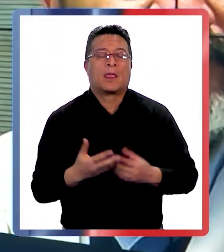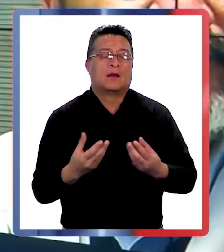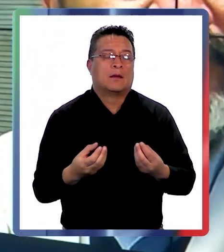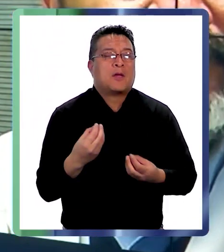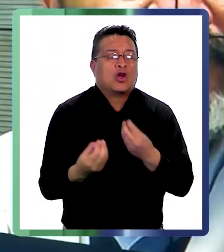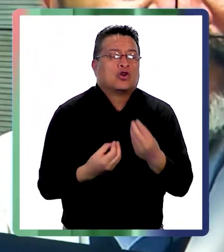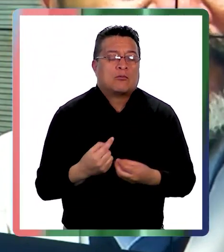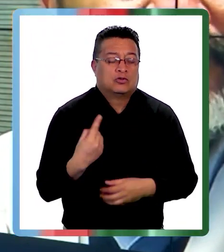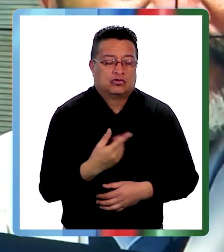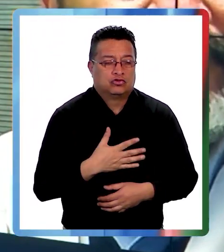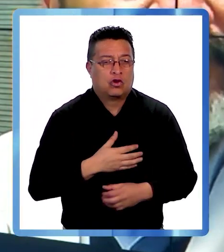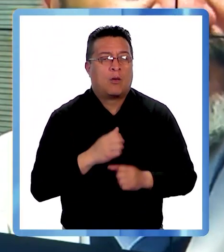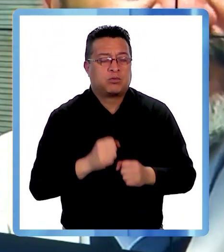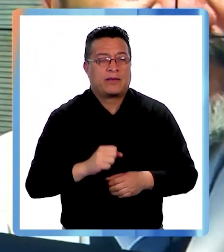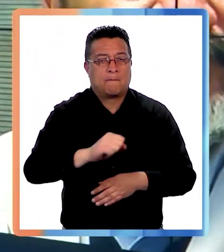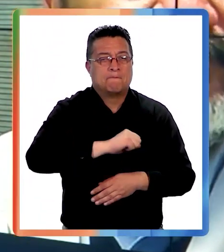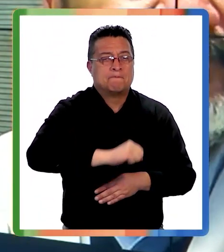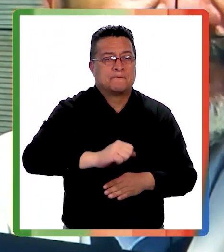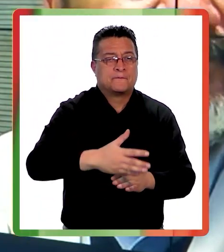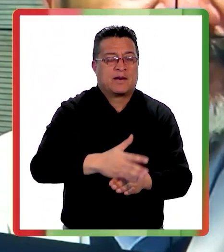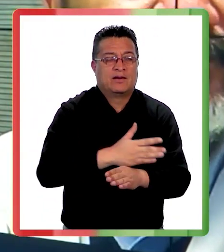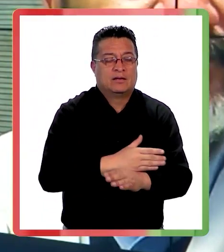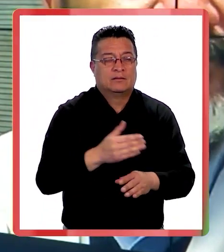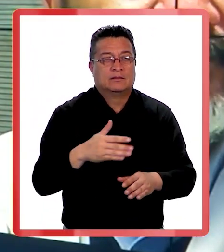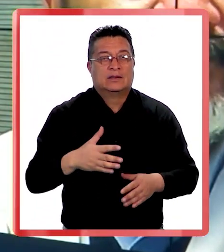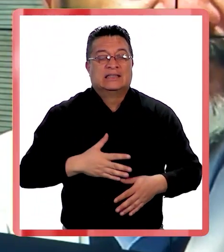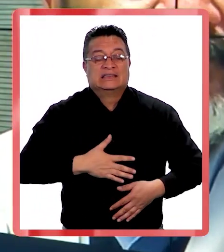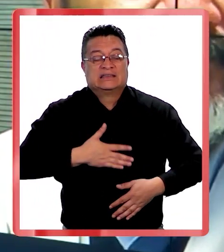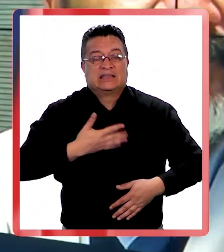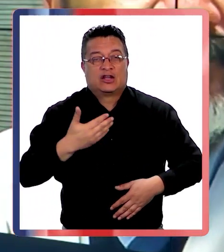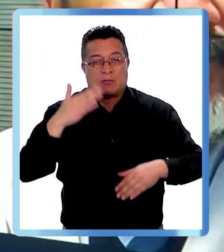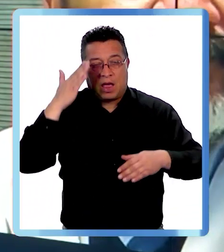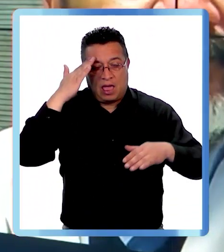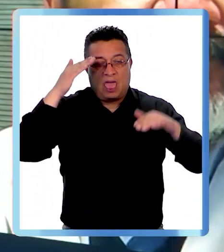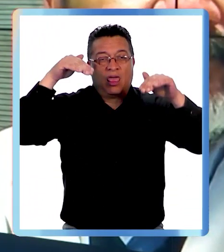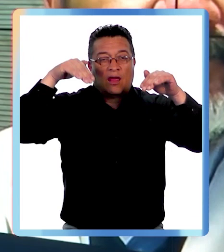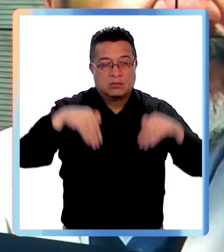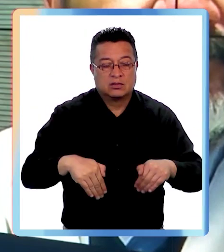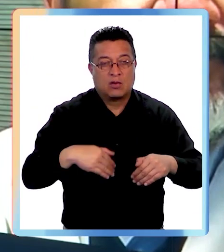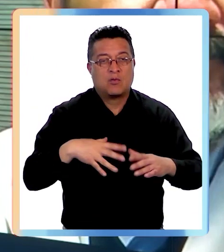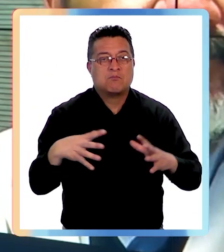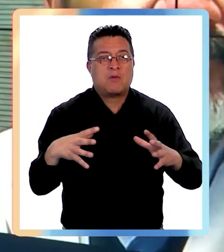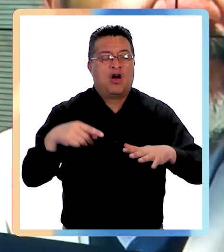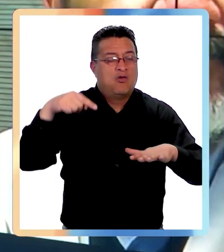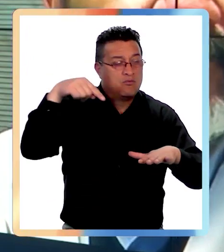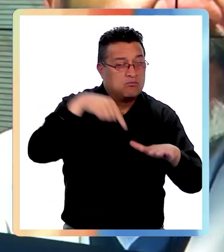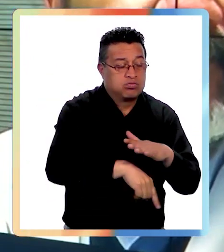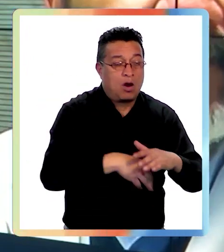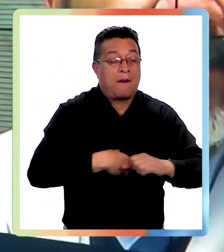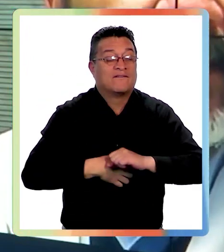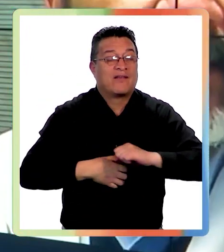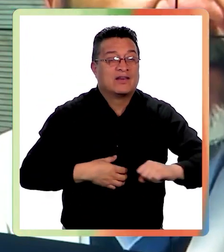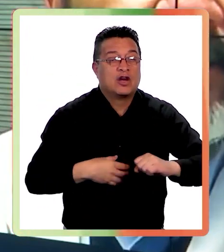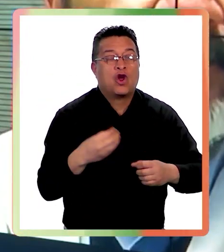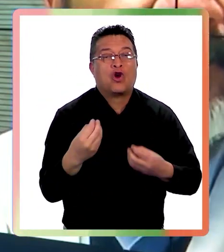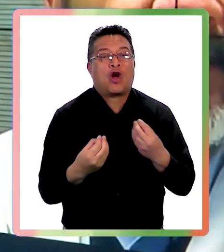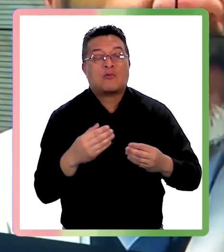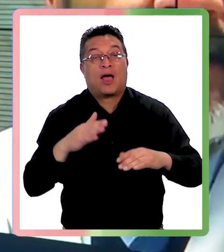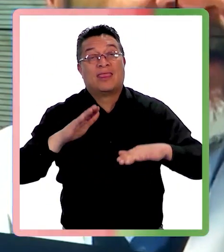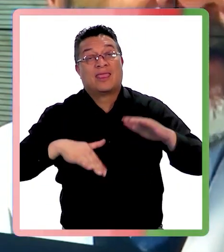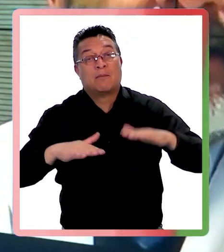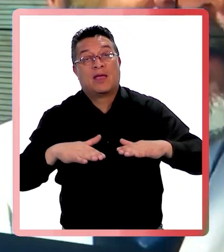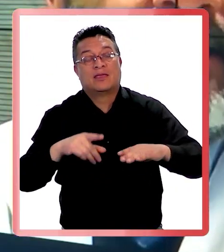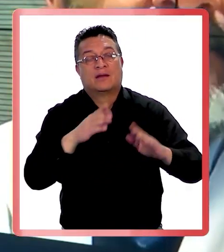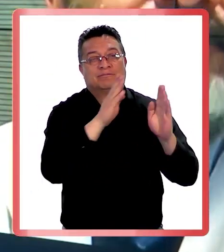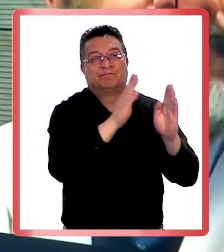nosotros podríamos prevenir que los síntomas depresivos se agudicen frente a este fenómeno, dependiendo de la época? Porque, por